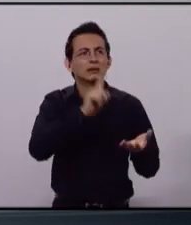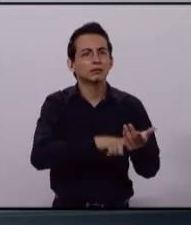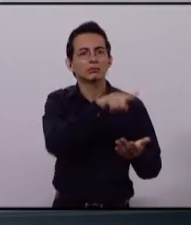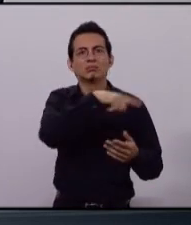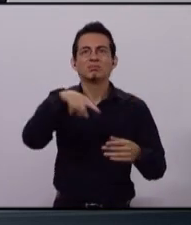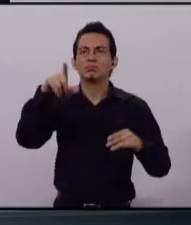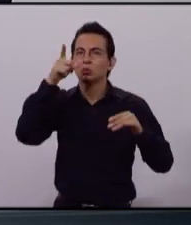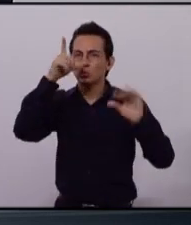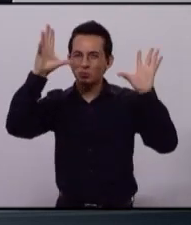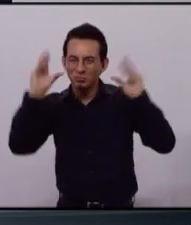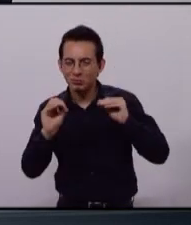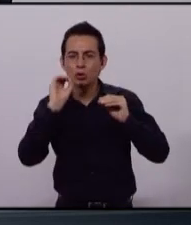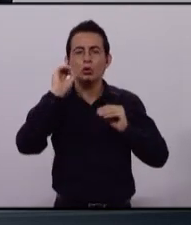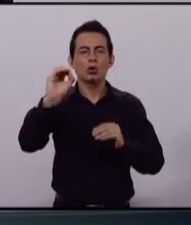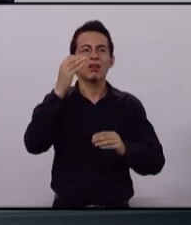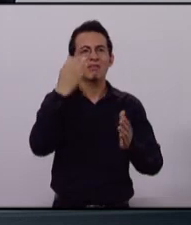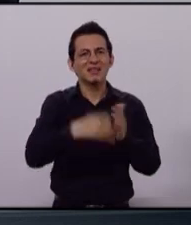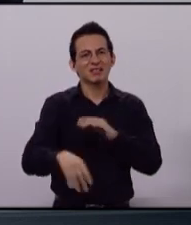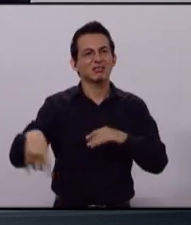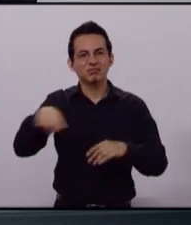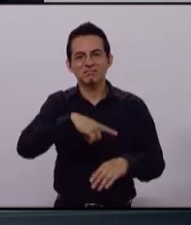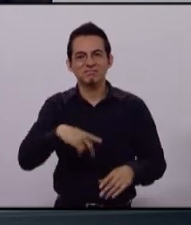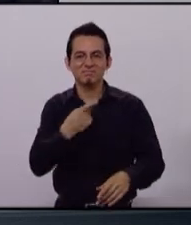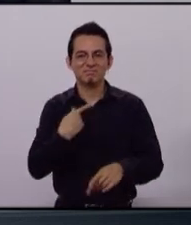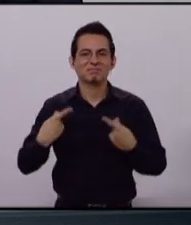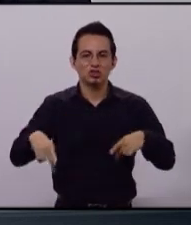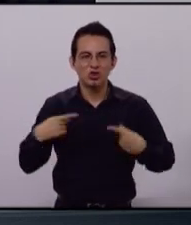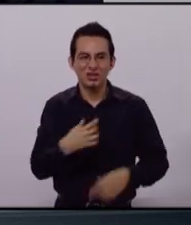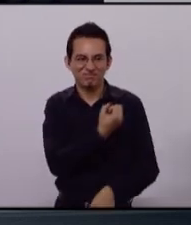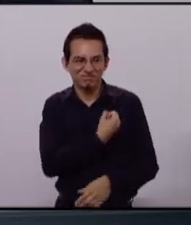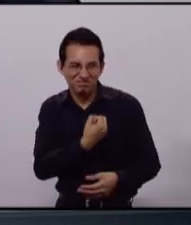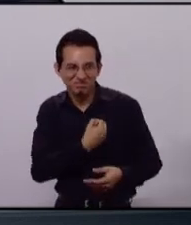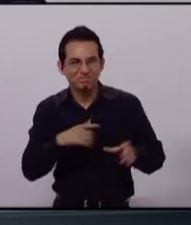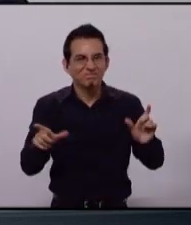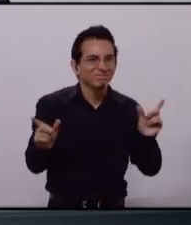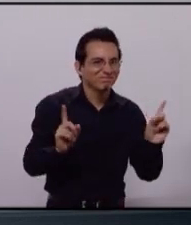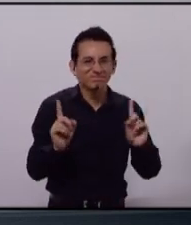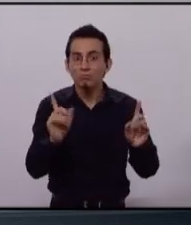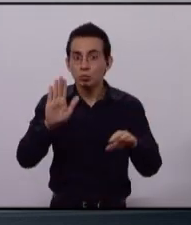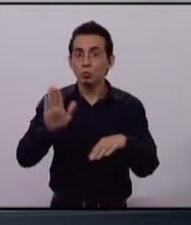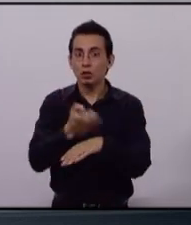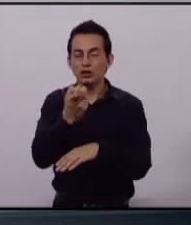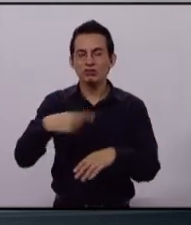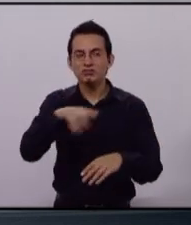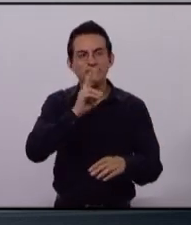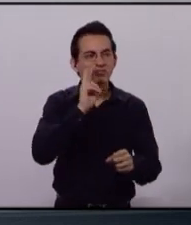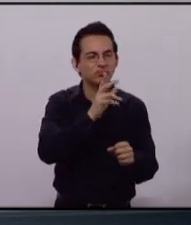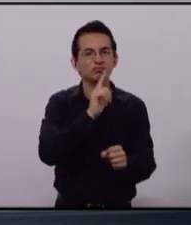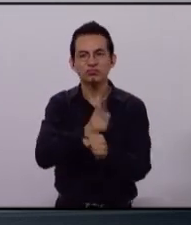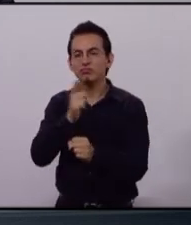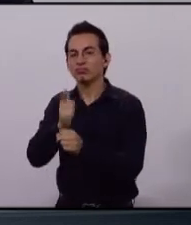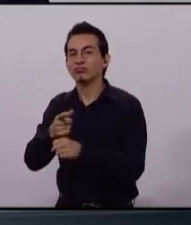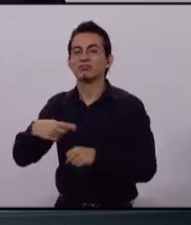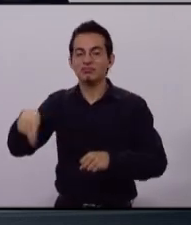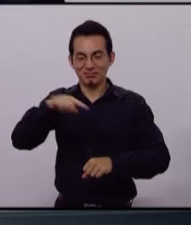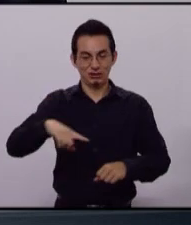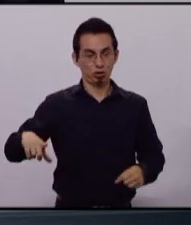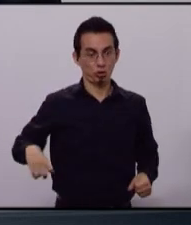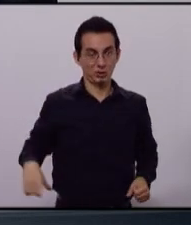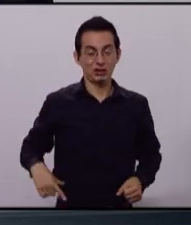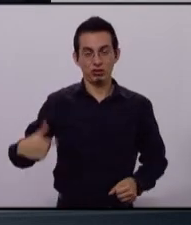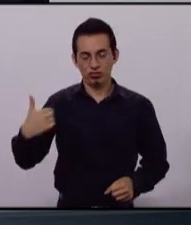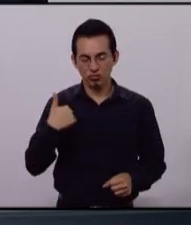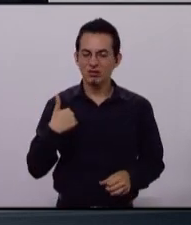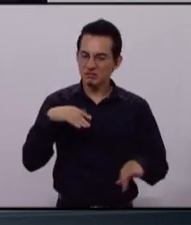grafiteados, porque la delincuencia está ahí. Tenemos que trabajar. Por eso, en nuestro gobierno, trabajaremos